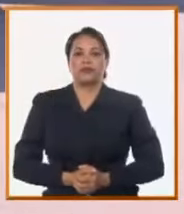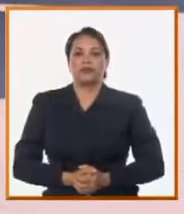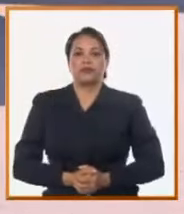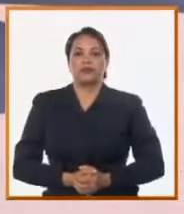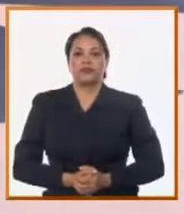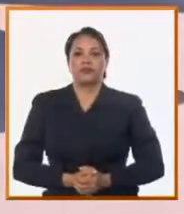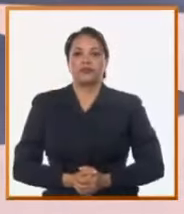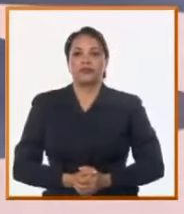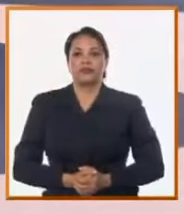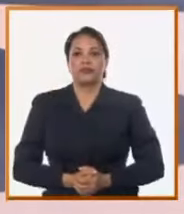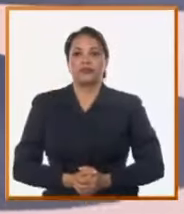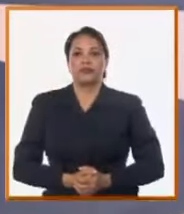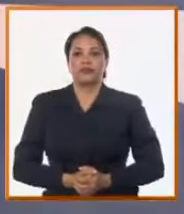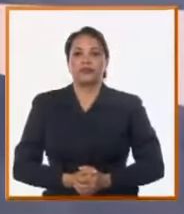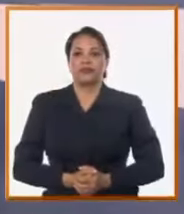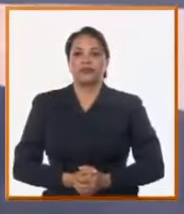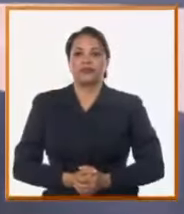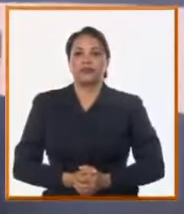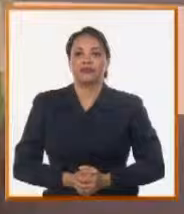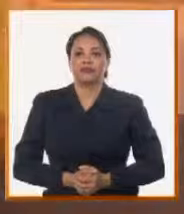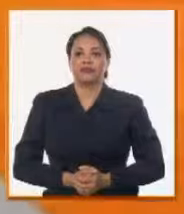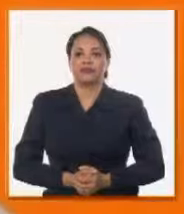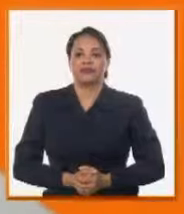e Inés Castro, Ideas Multimedios.